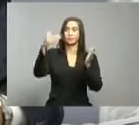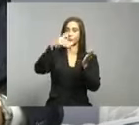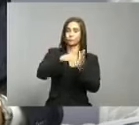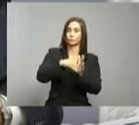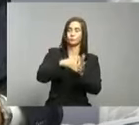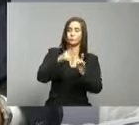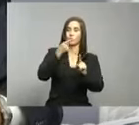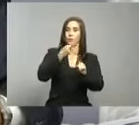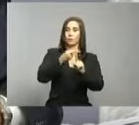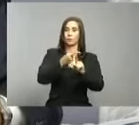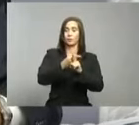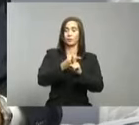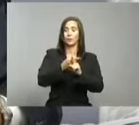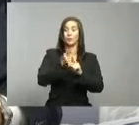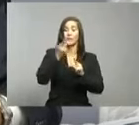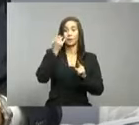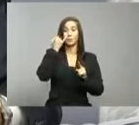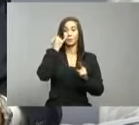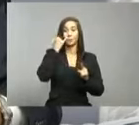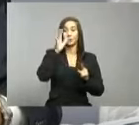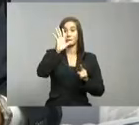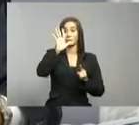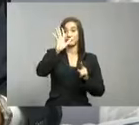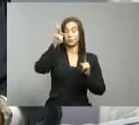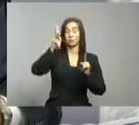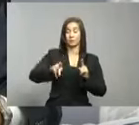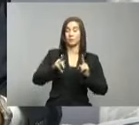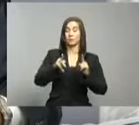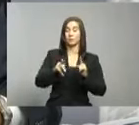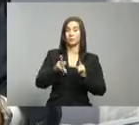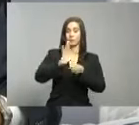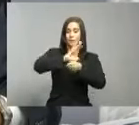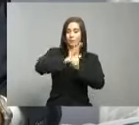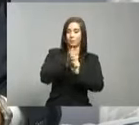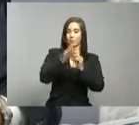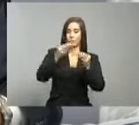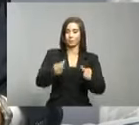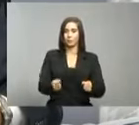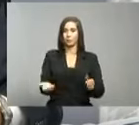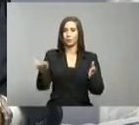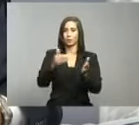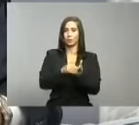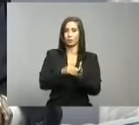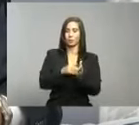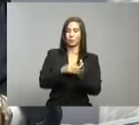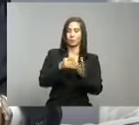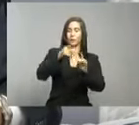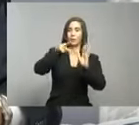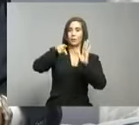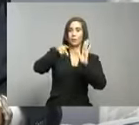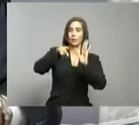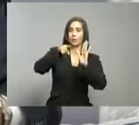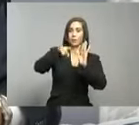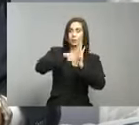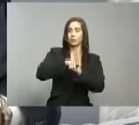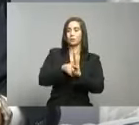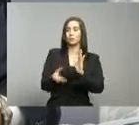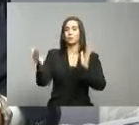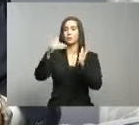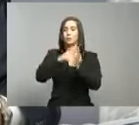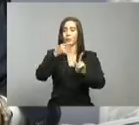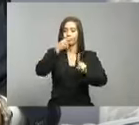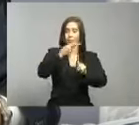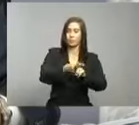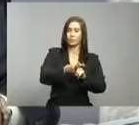menos más de cinco casos que ya tenemos reportados y que pudieran ir en la dirección que usted alude.